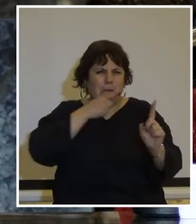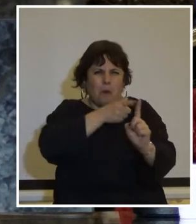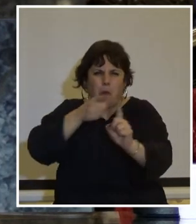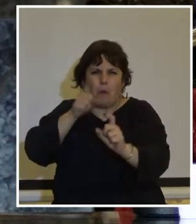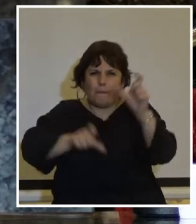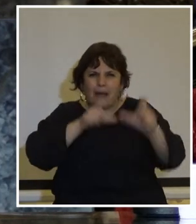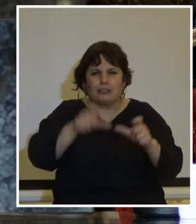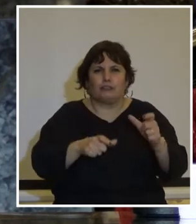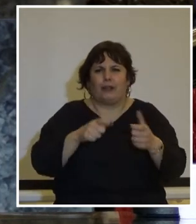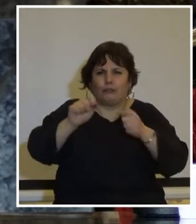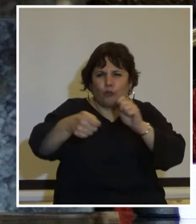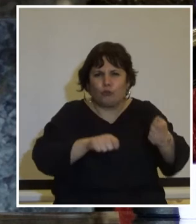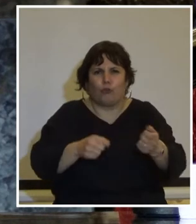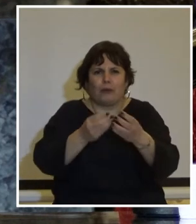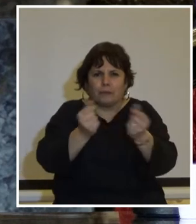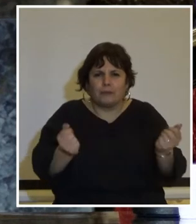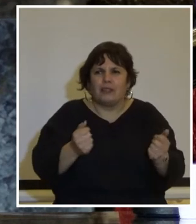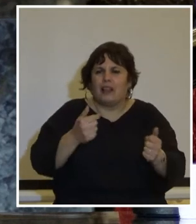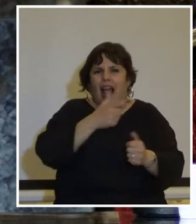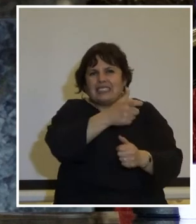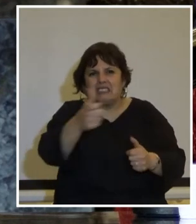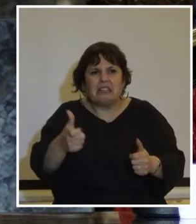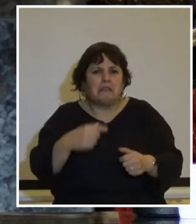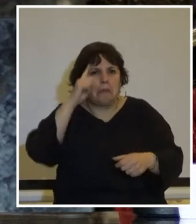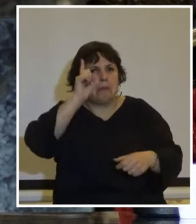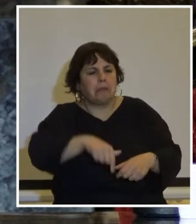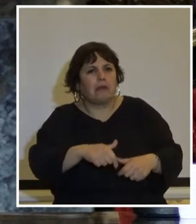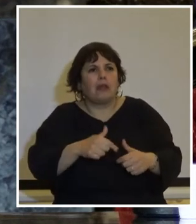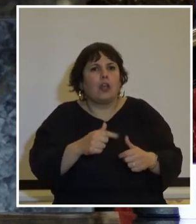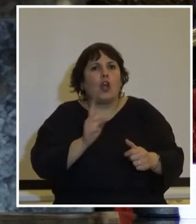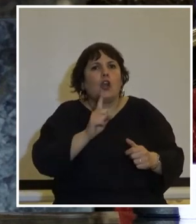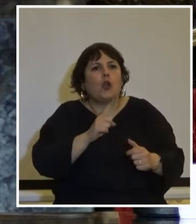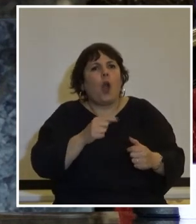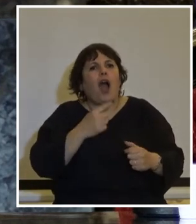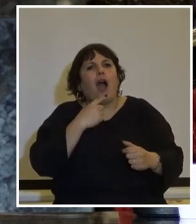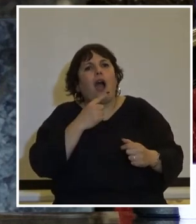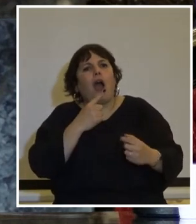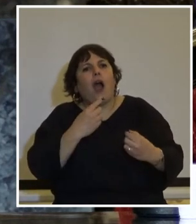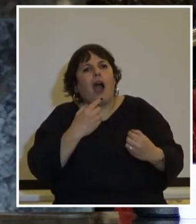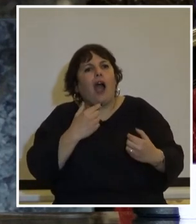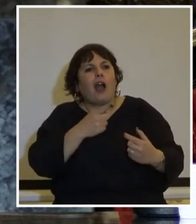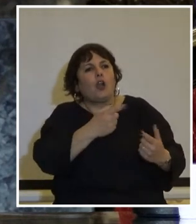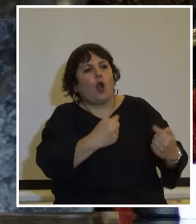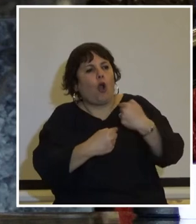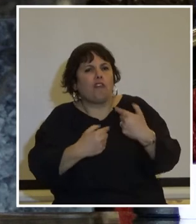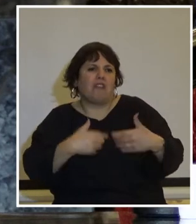desapariciones torturas asesinatos injustificados a quienes no concebían a los militares al mando